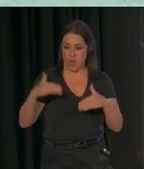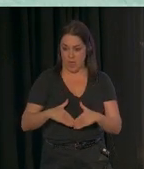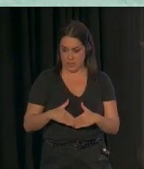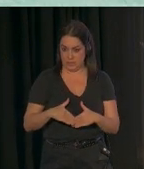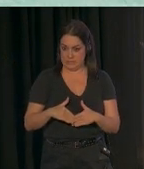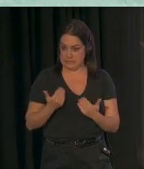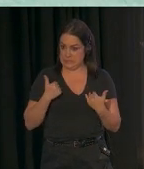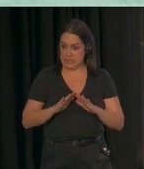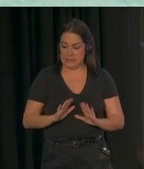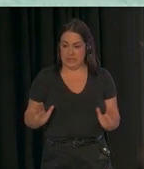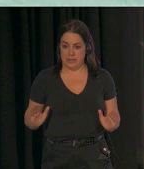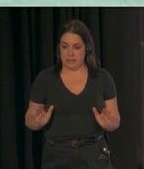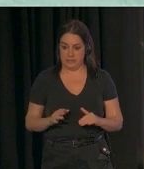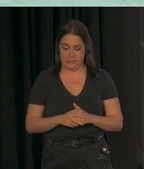está.